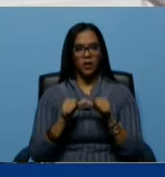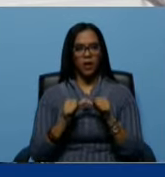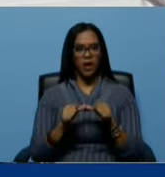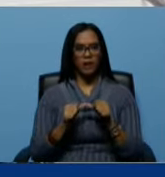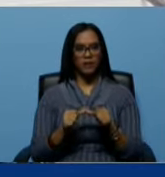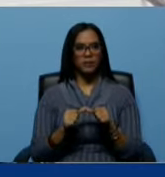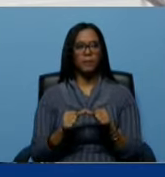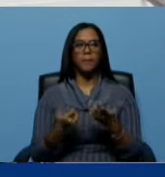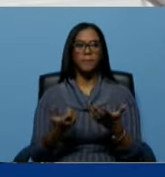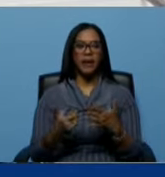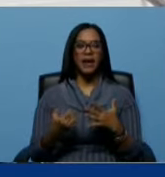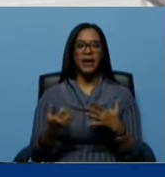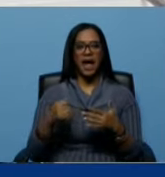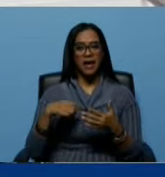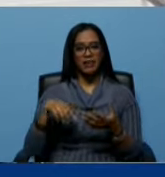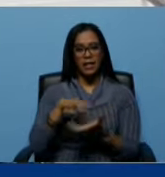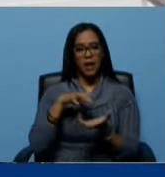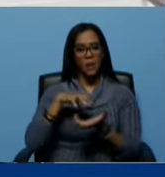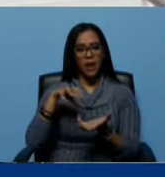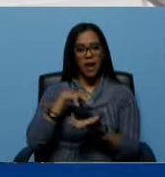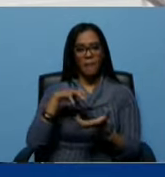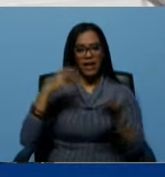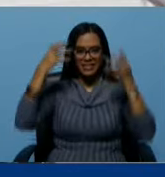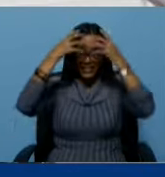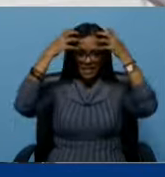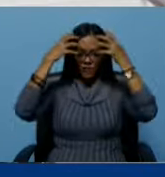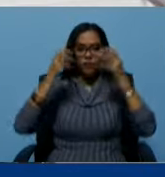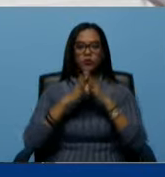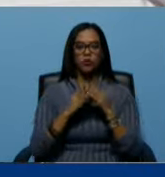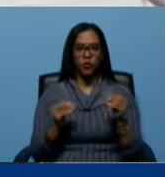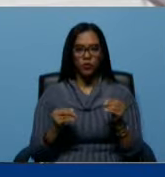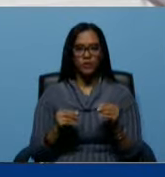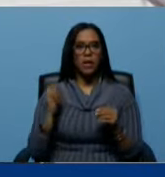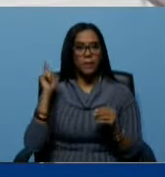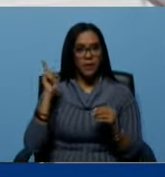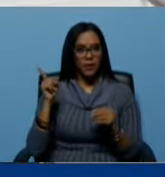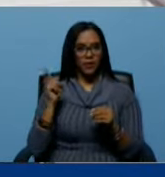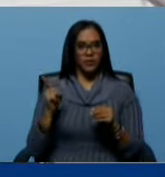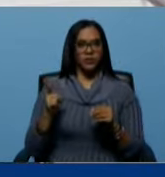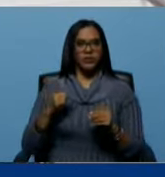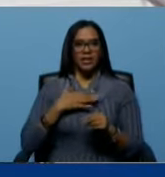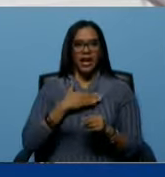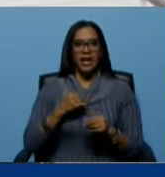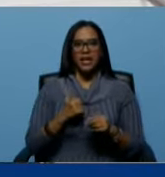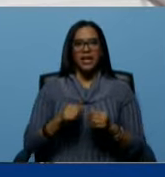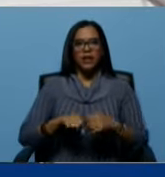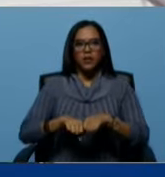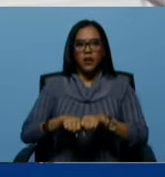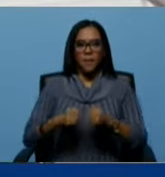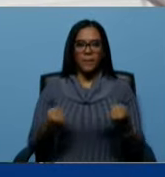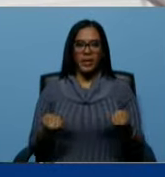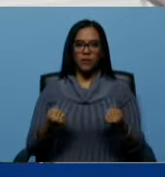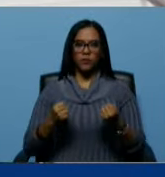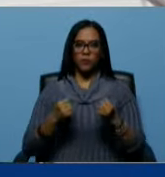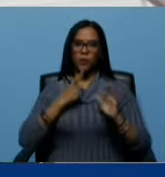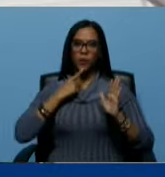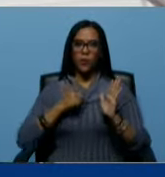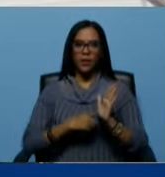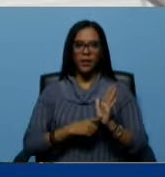afectar el cerebro de todo pero ellos querían destruirnos por completo